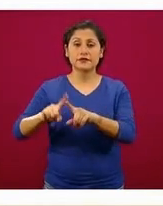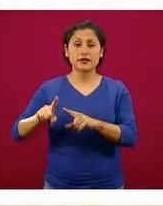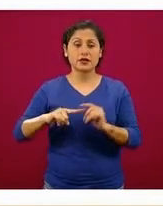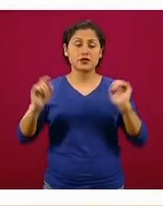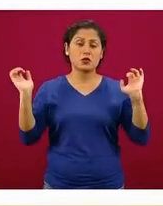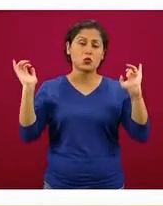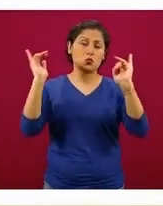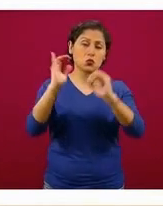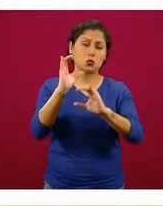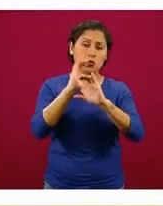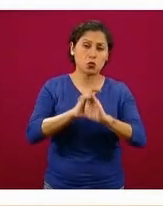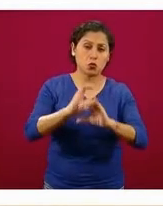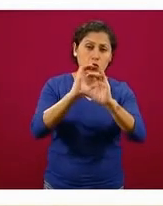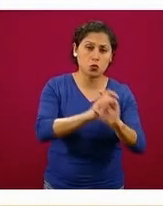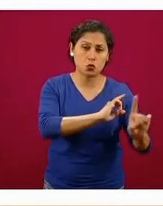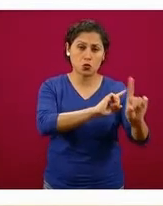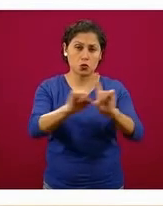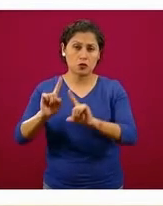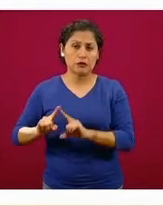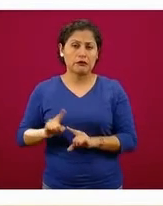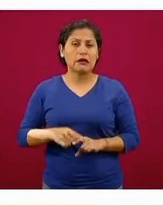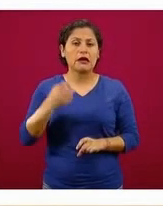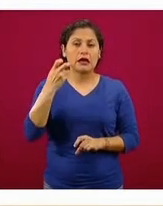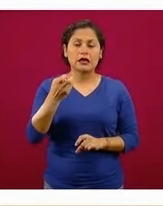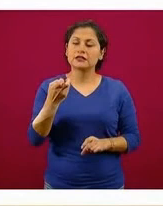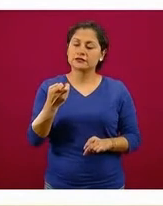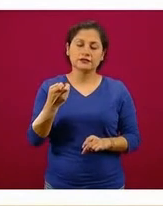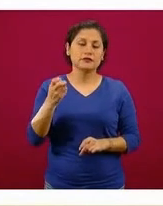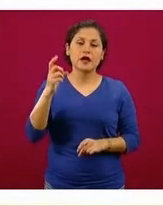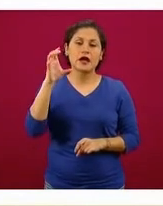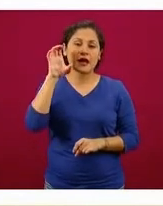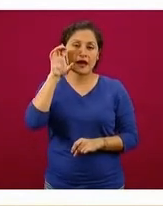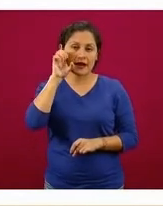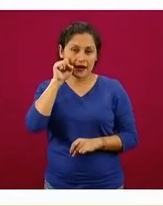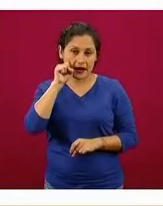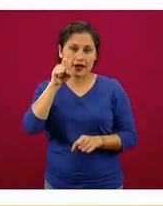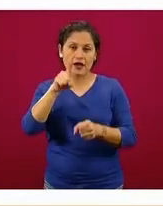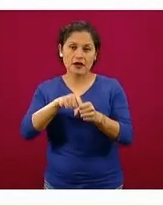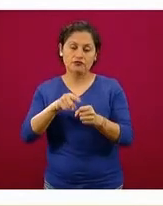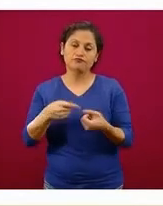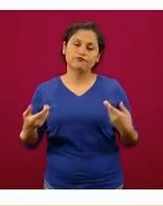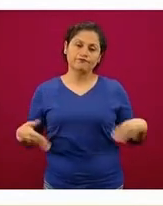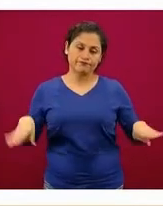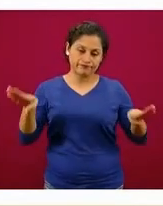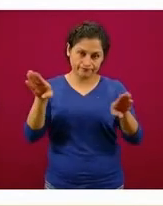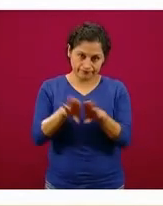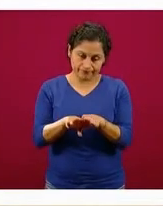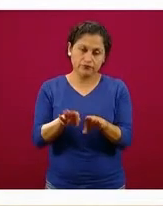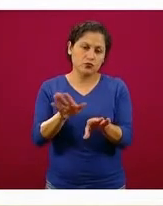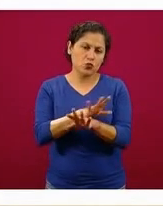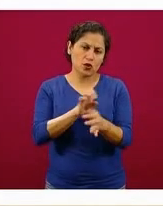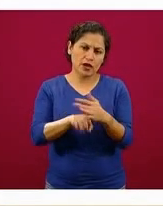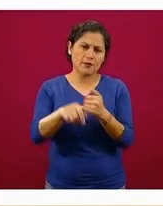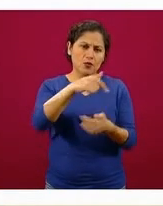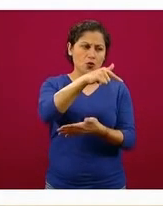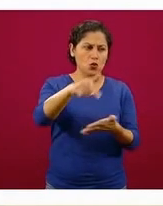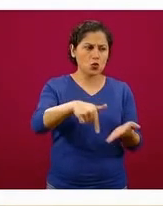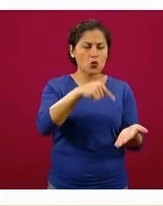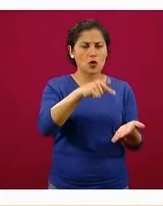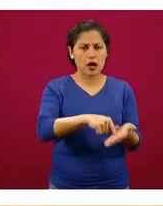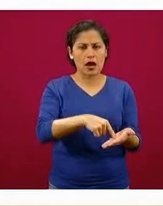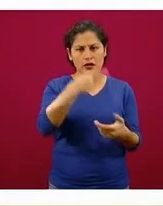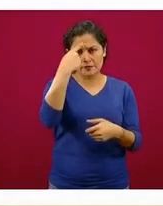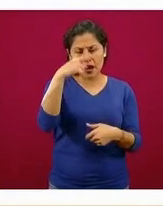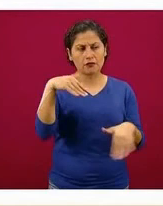Naranja, suspendidos. Estos son eventos masivos, parques de diversiones, conciertos de gran aforo,